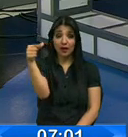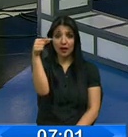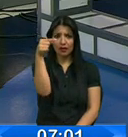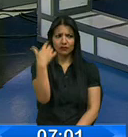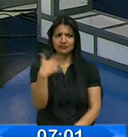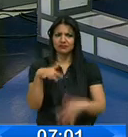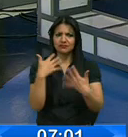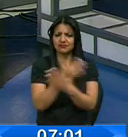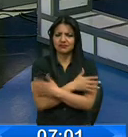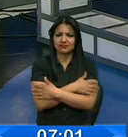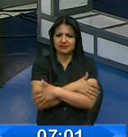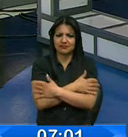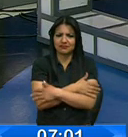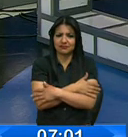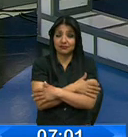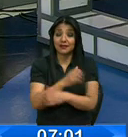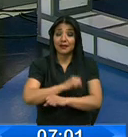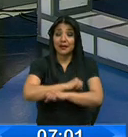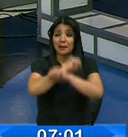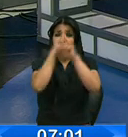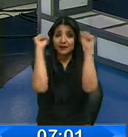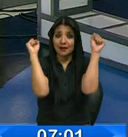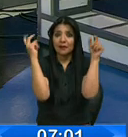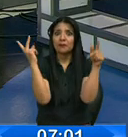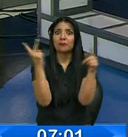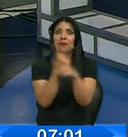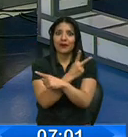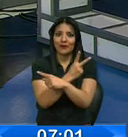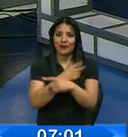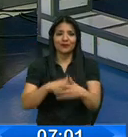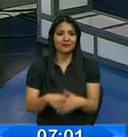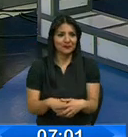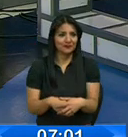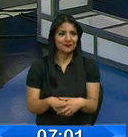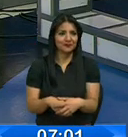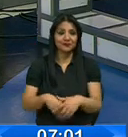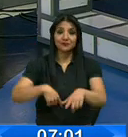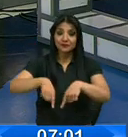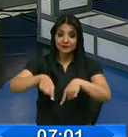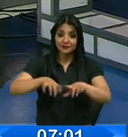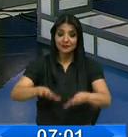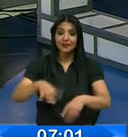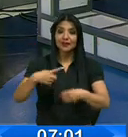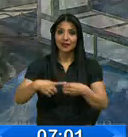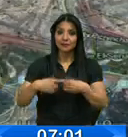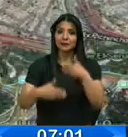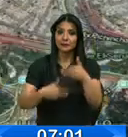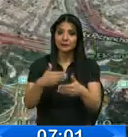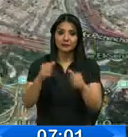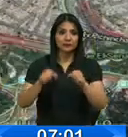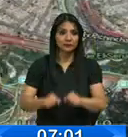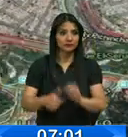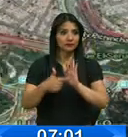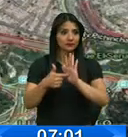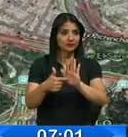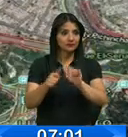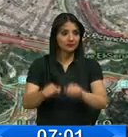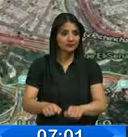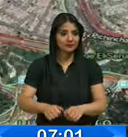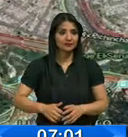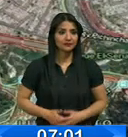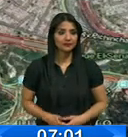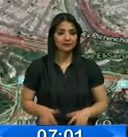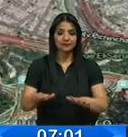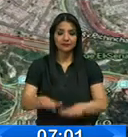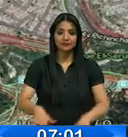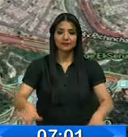imagínense, de madrugada es bastante fría la capital. Se va encendiendo ya el tráfico en Quito también, pónganlo en pantalla. Esto vamos a ver, es